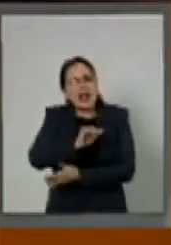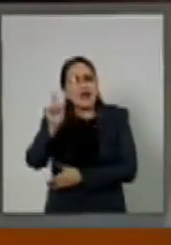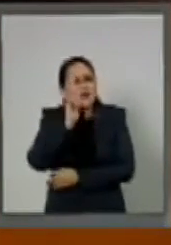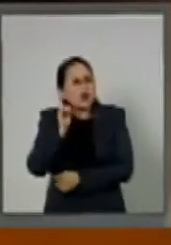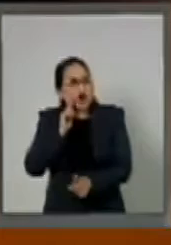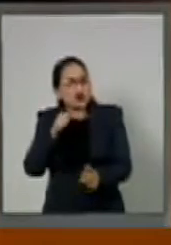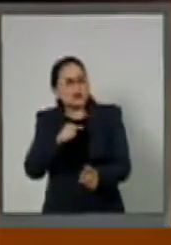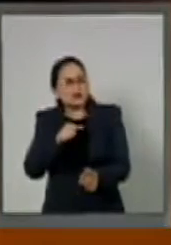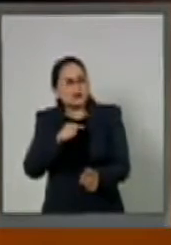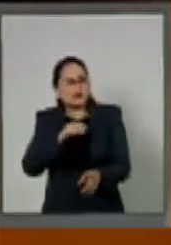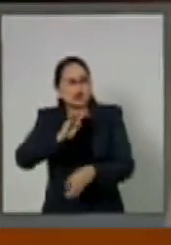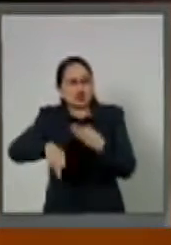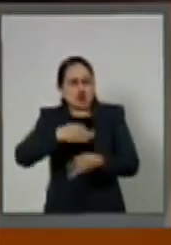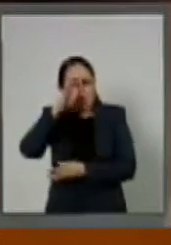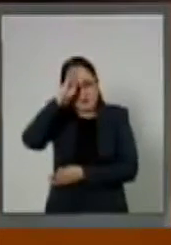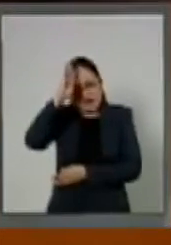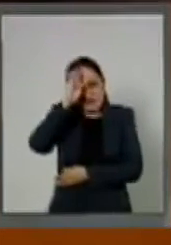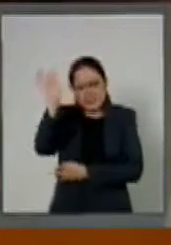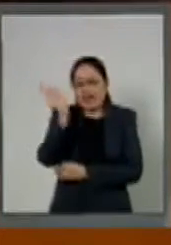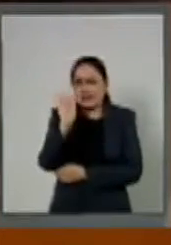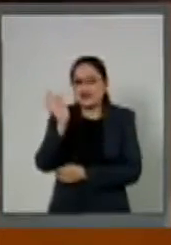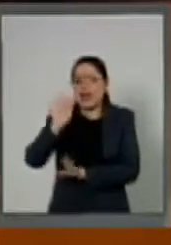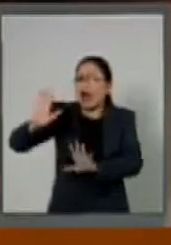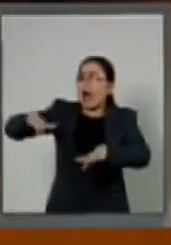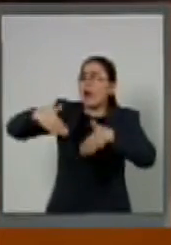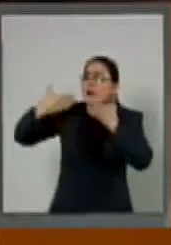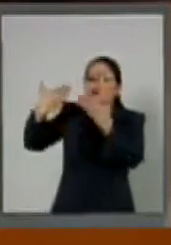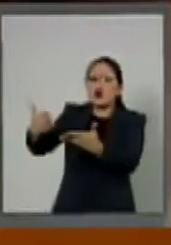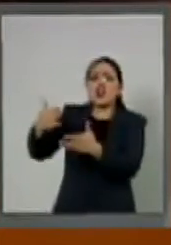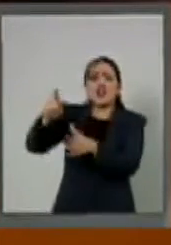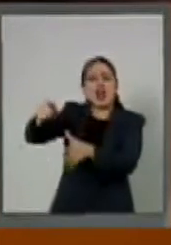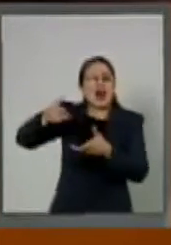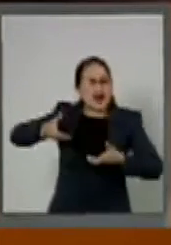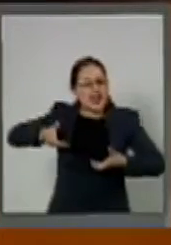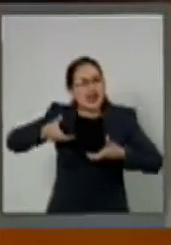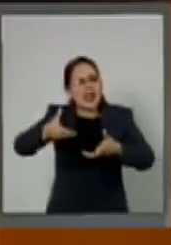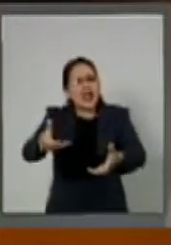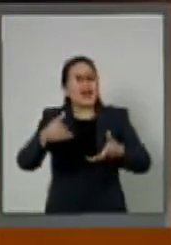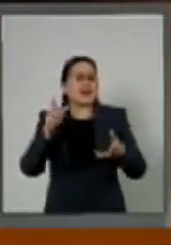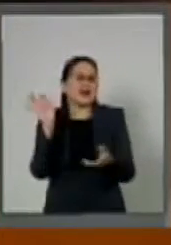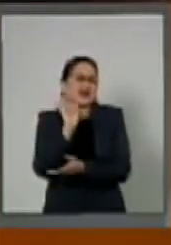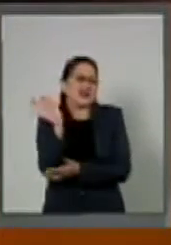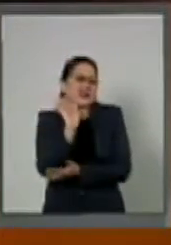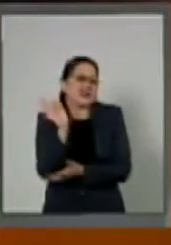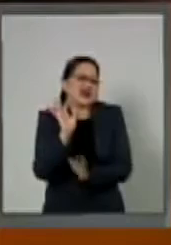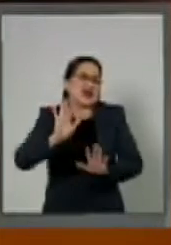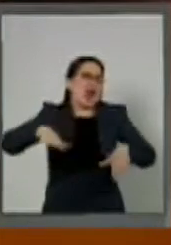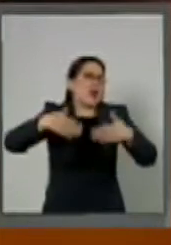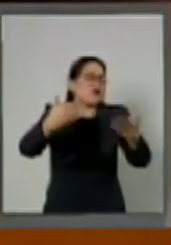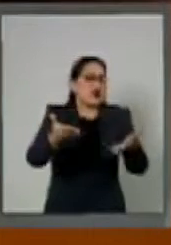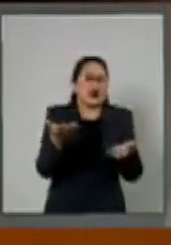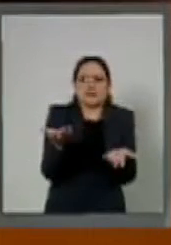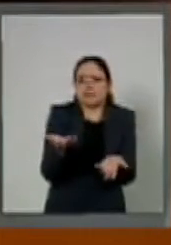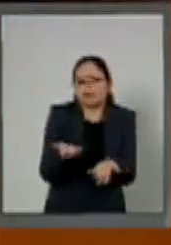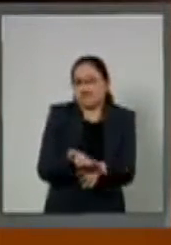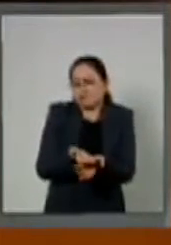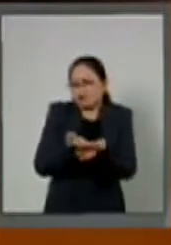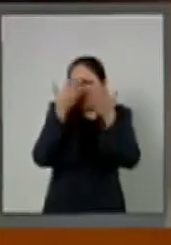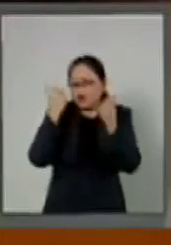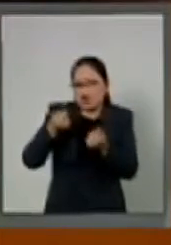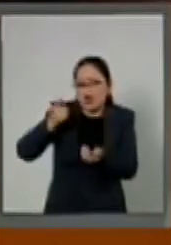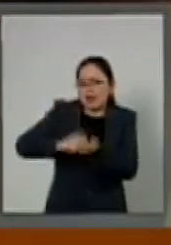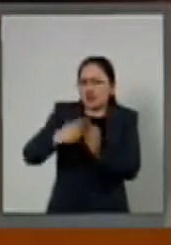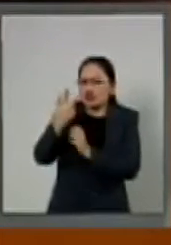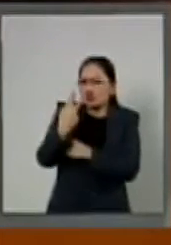parecíamos y creíamos que iba a ser allá afuera, allá afuera en la calle, allá afuera o bien en la